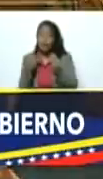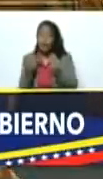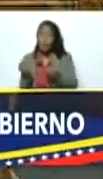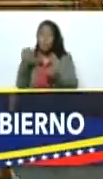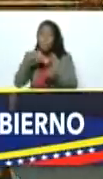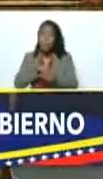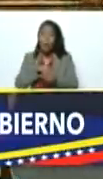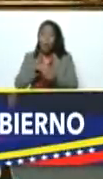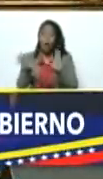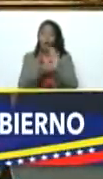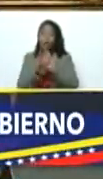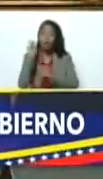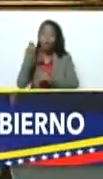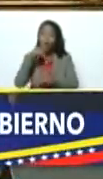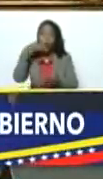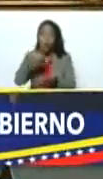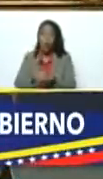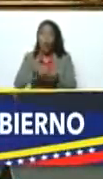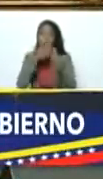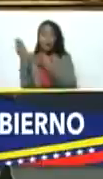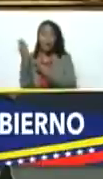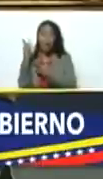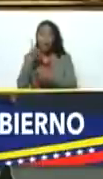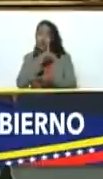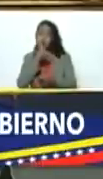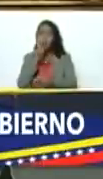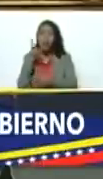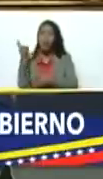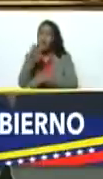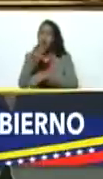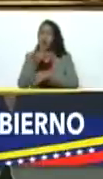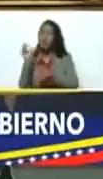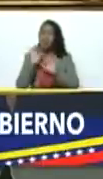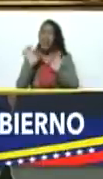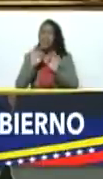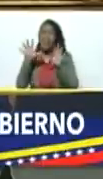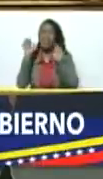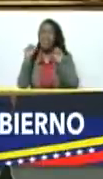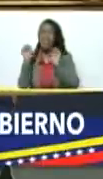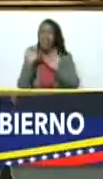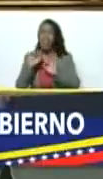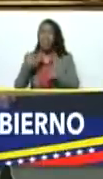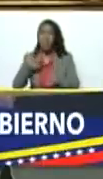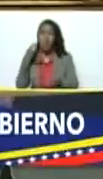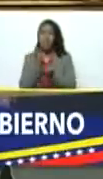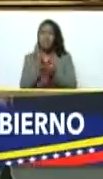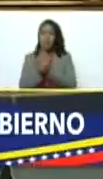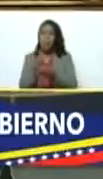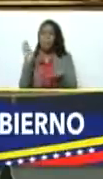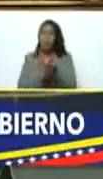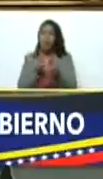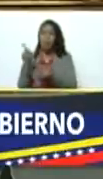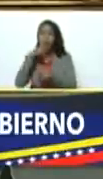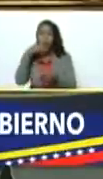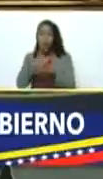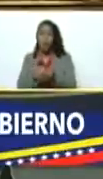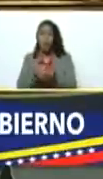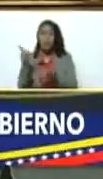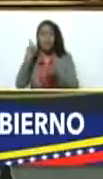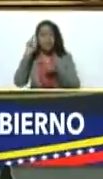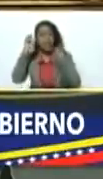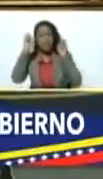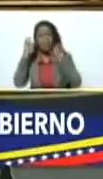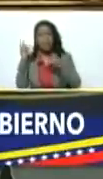constitucional llamado así esos nombres raros que le han buscado para que nadie entienda nada yo siempre me opongo a esos nombres de la tecnocracia